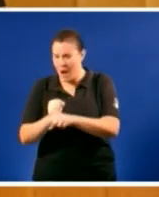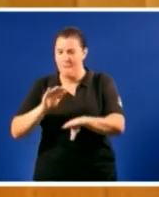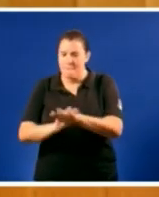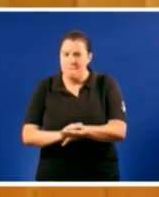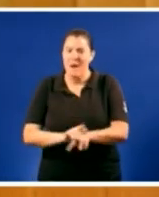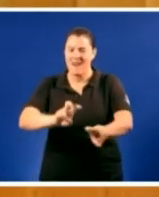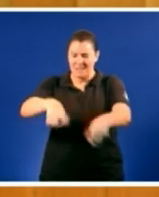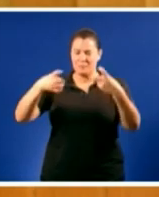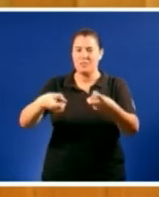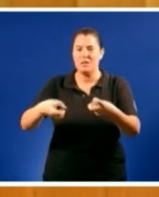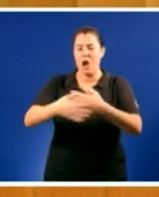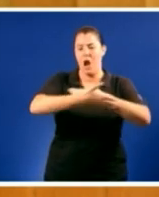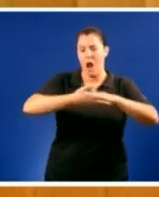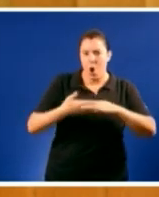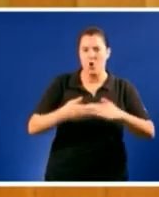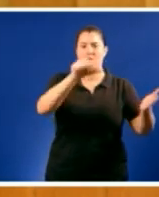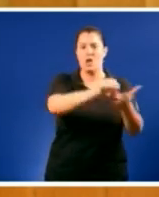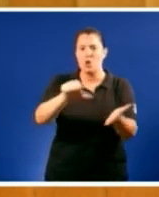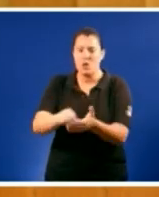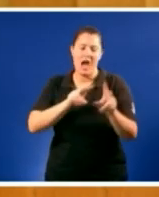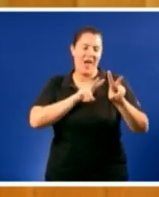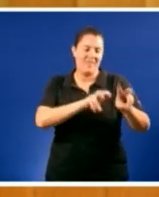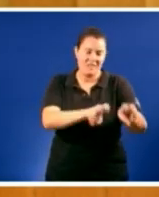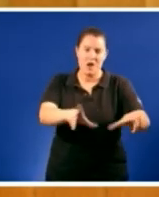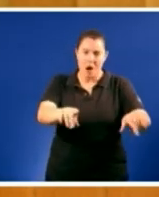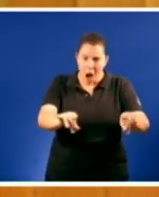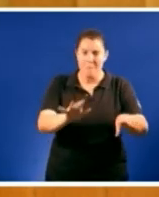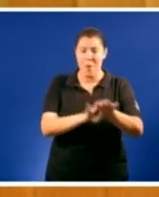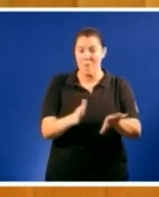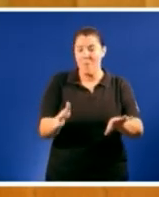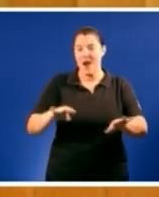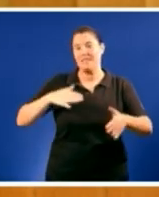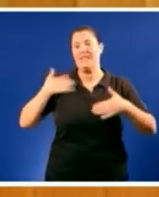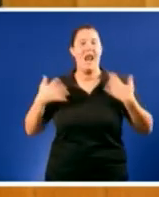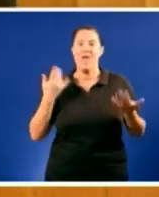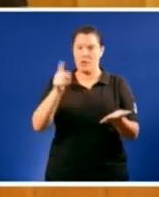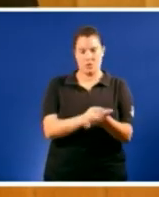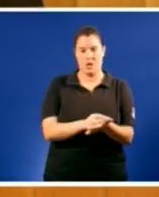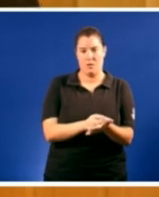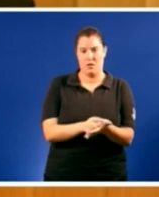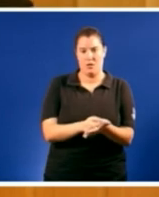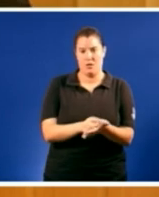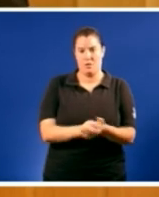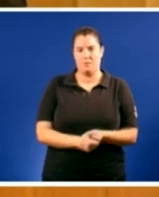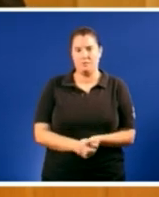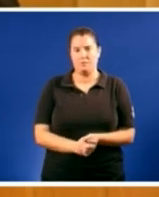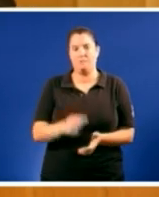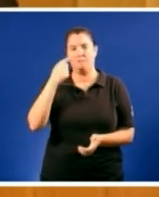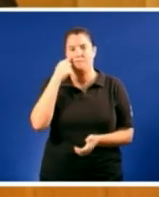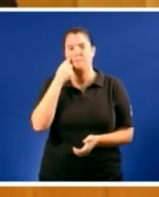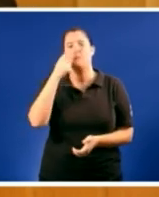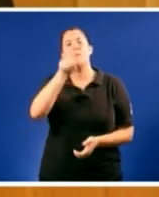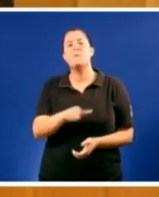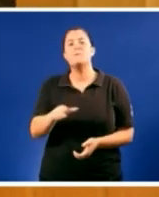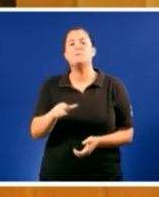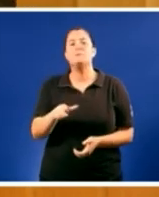noso campo para que recuperen a alegría señor Feijó que nunca deberon perder mire o galego e o